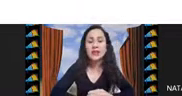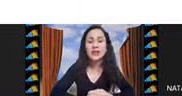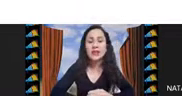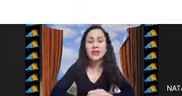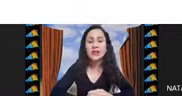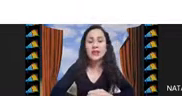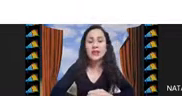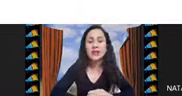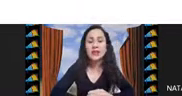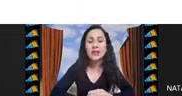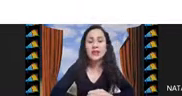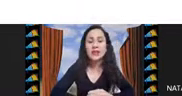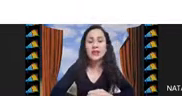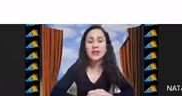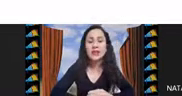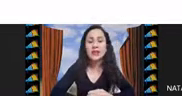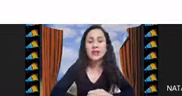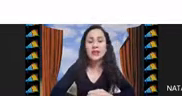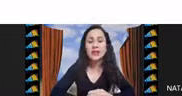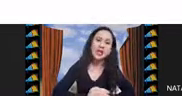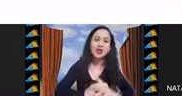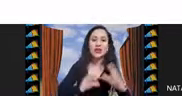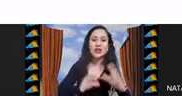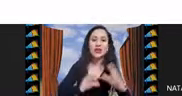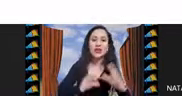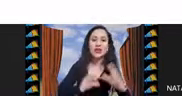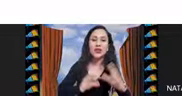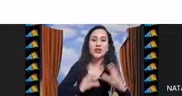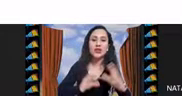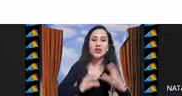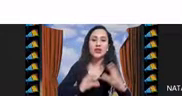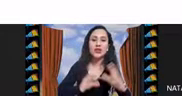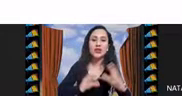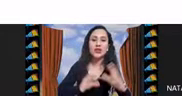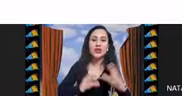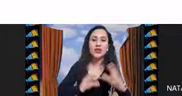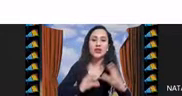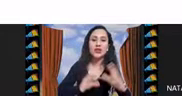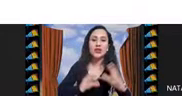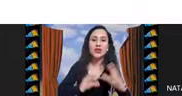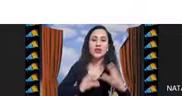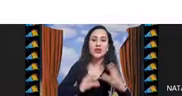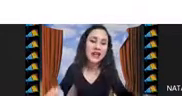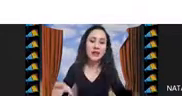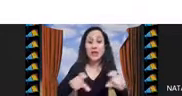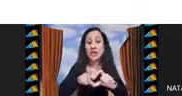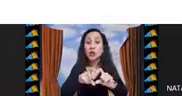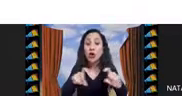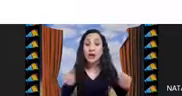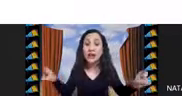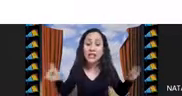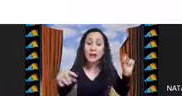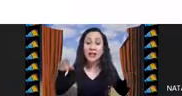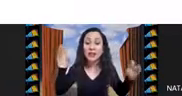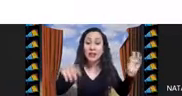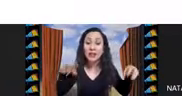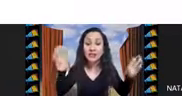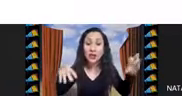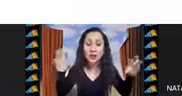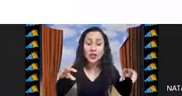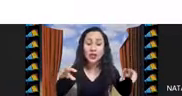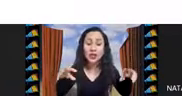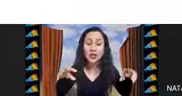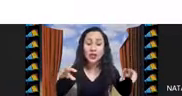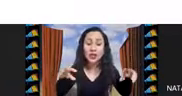dependiendo de si el objeto lo selecciono o no. Y entonces, mis soluciones serían vectores que van a